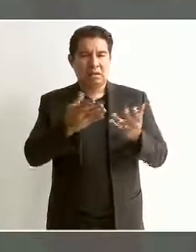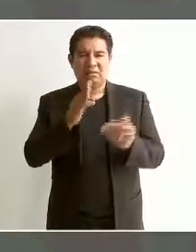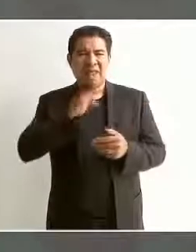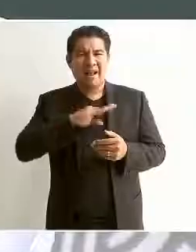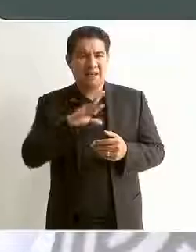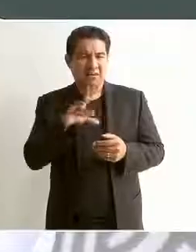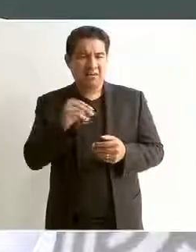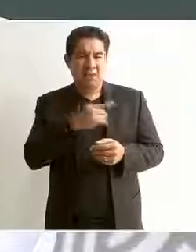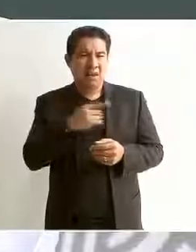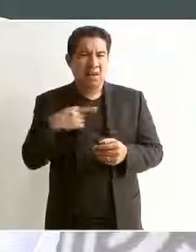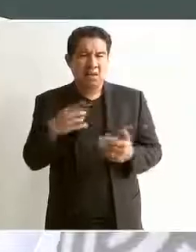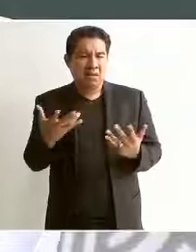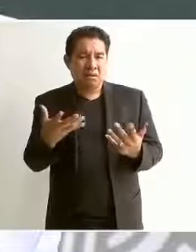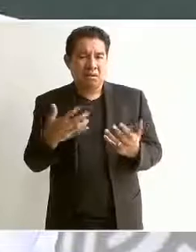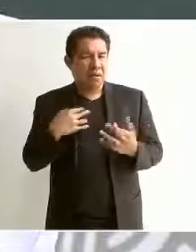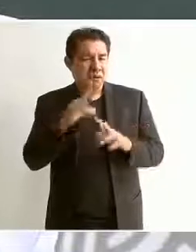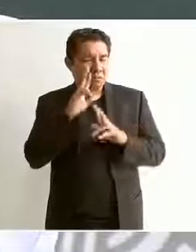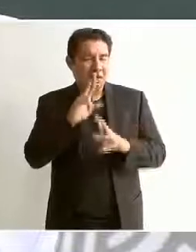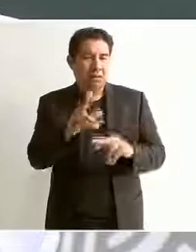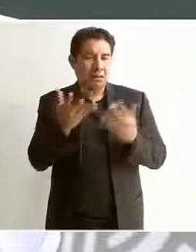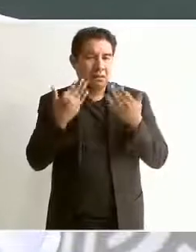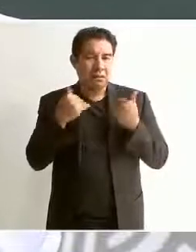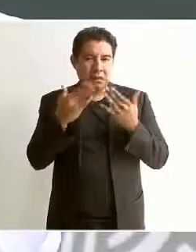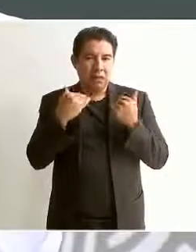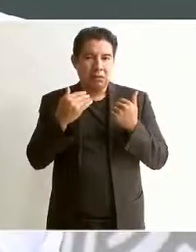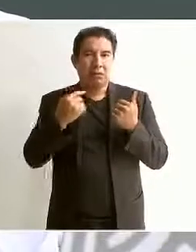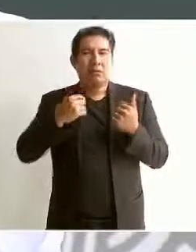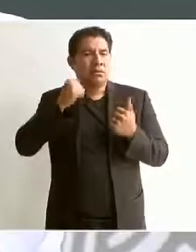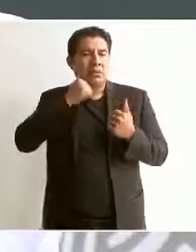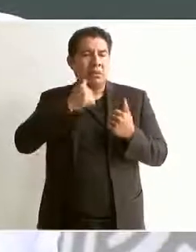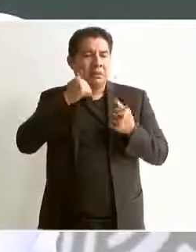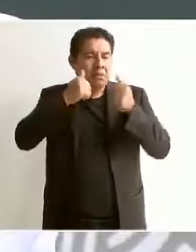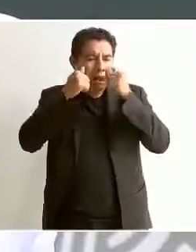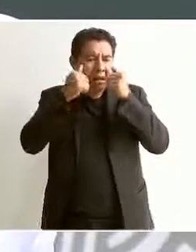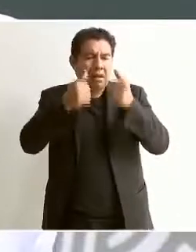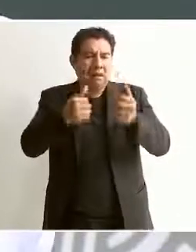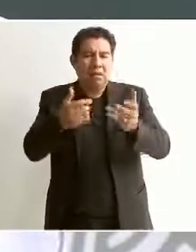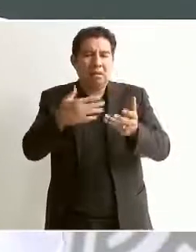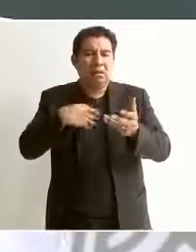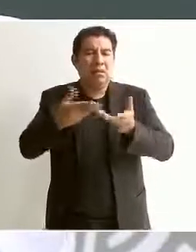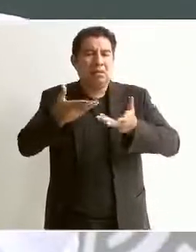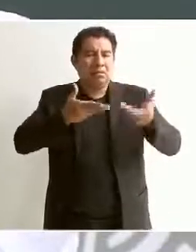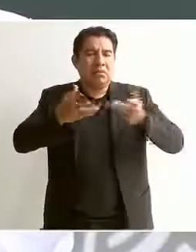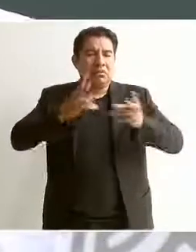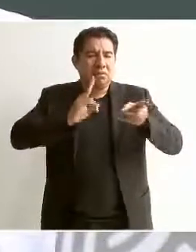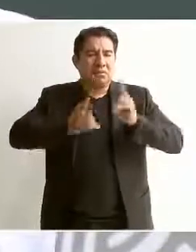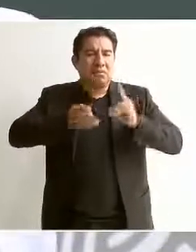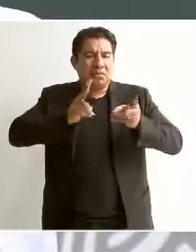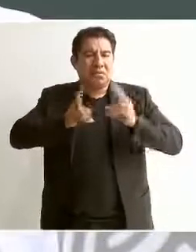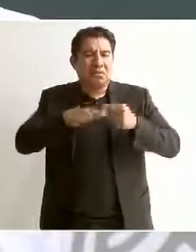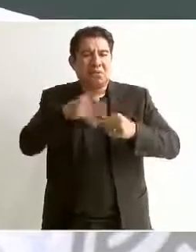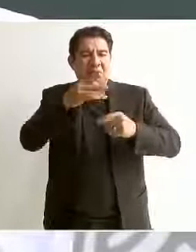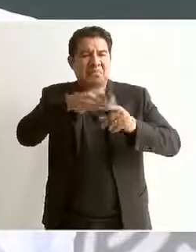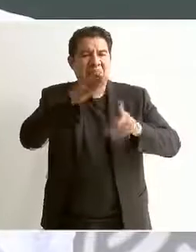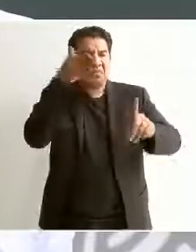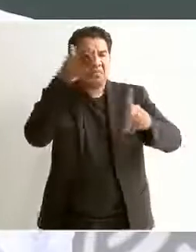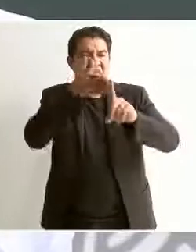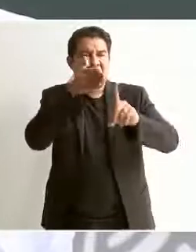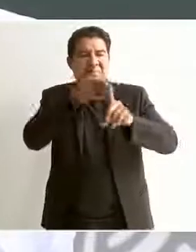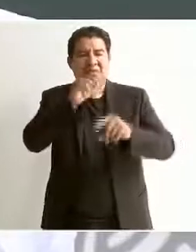y no hay respeto y además siempre los hemos atendido y ellos tienen otros propósitos